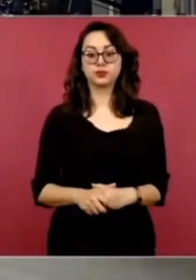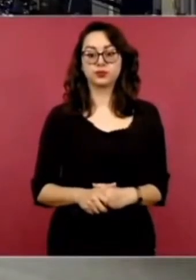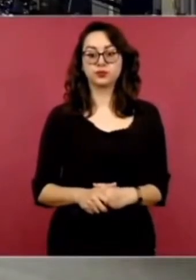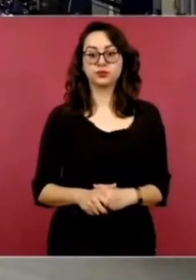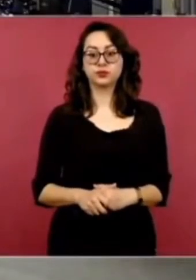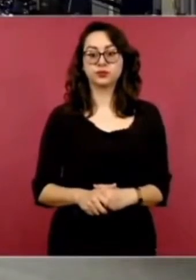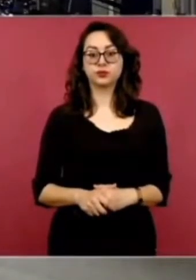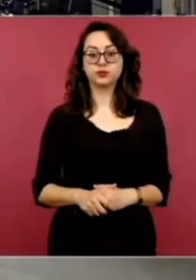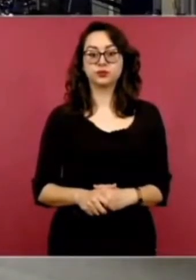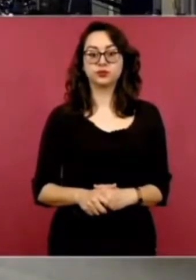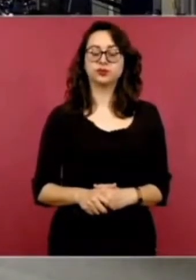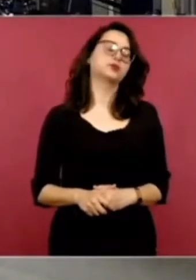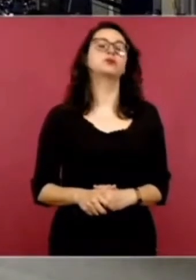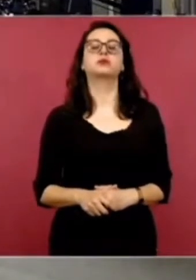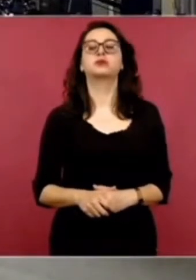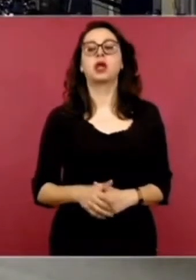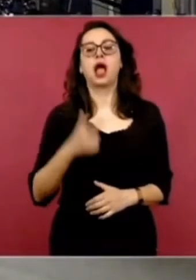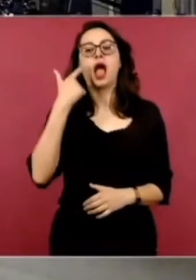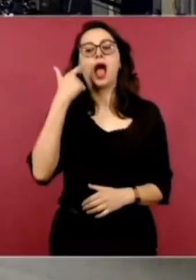¿Qué dice el proceso?